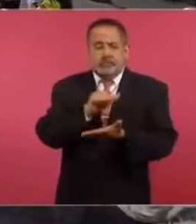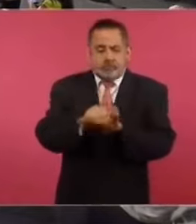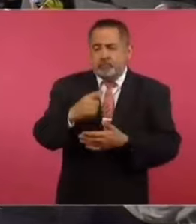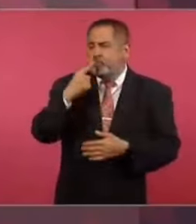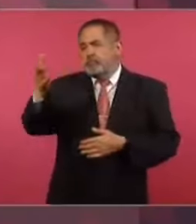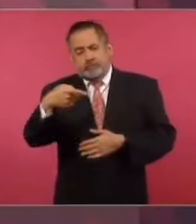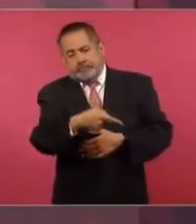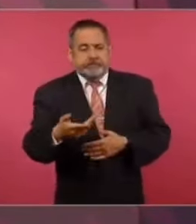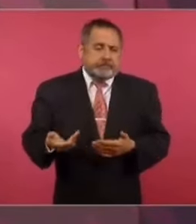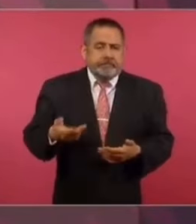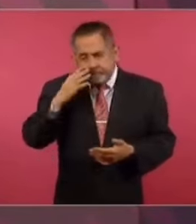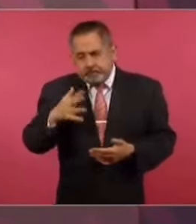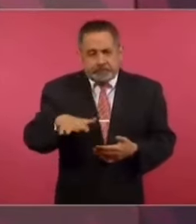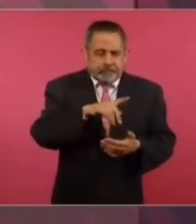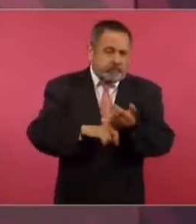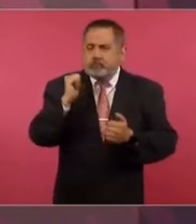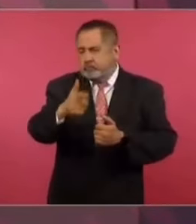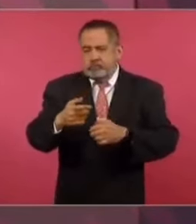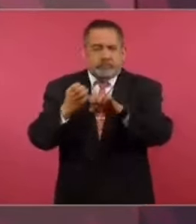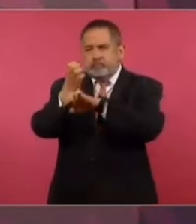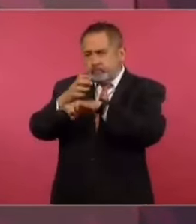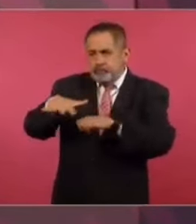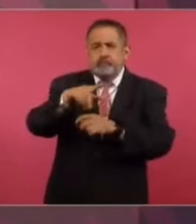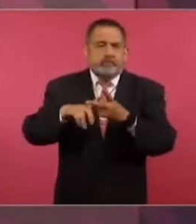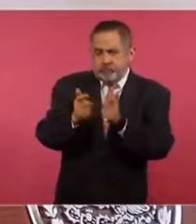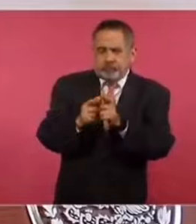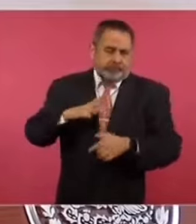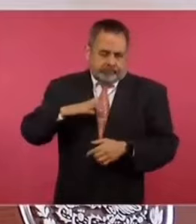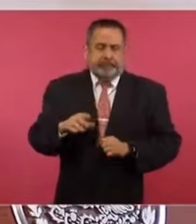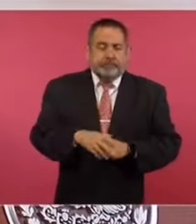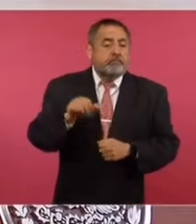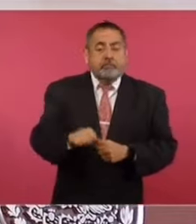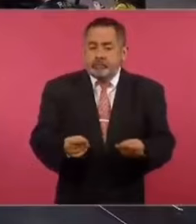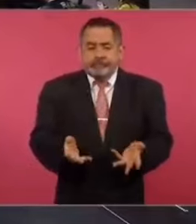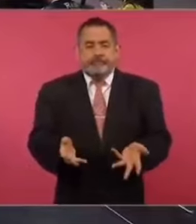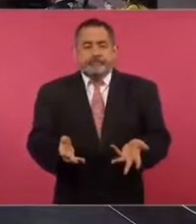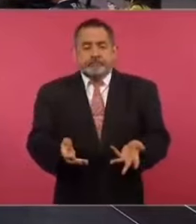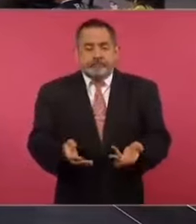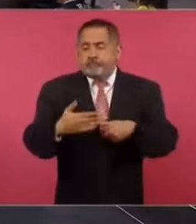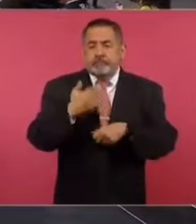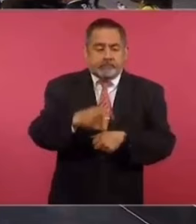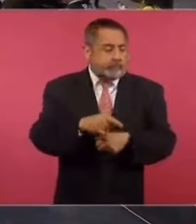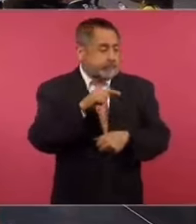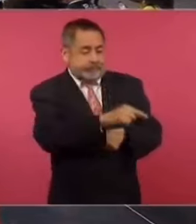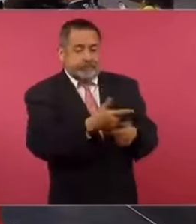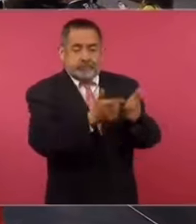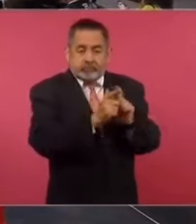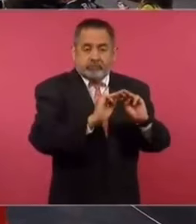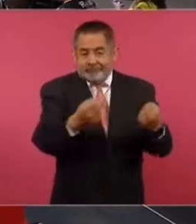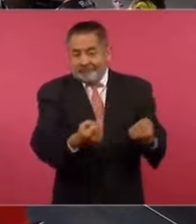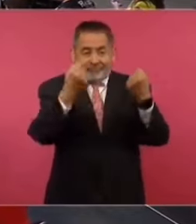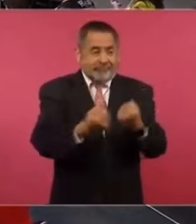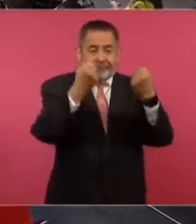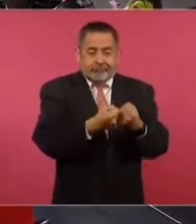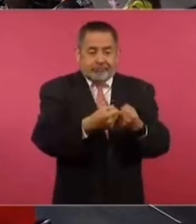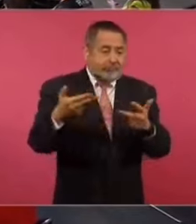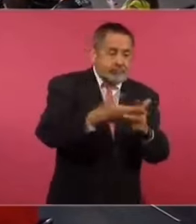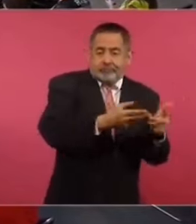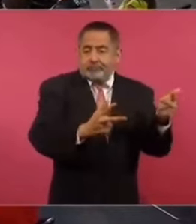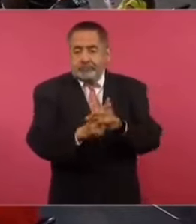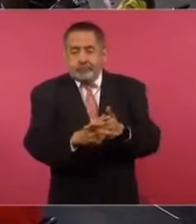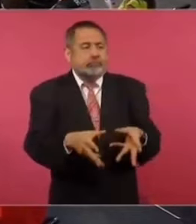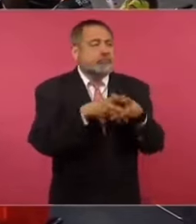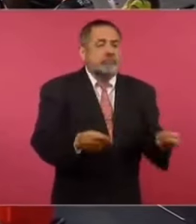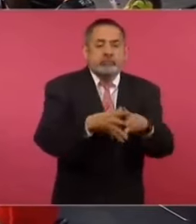autoridades locales, estatales, del gobierno federal. Y luego están los desaparecidos por enfrentamientos entre grupos de delincuencia. Entonces, estamos trabajando